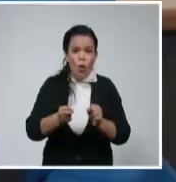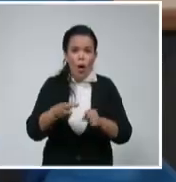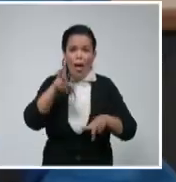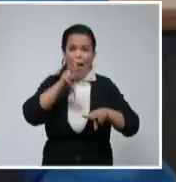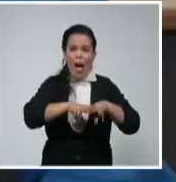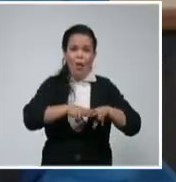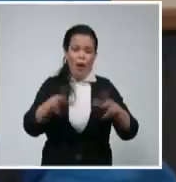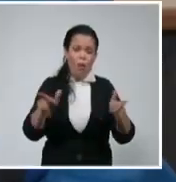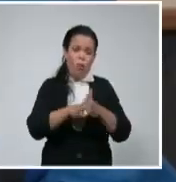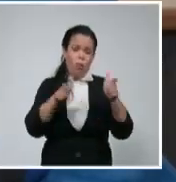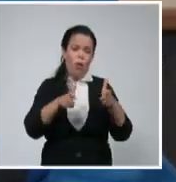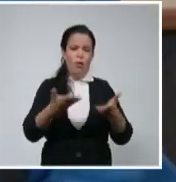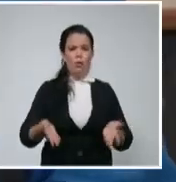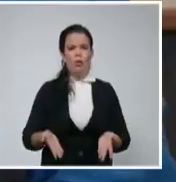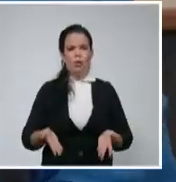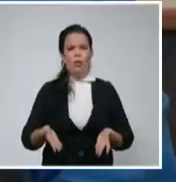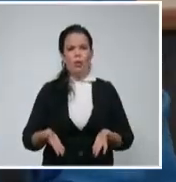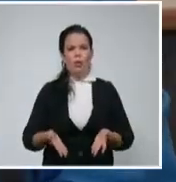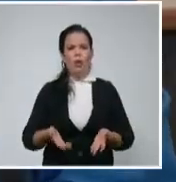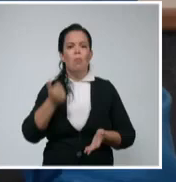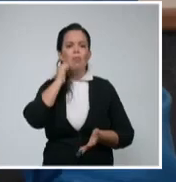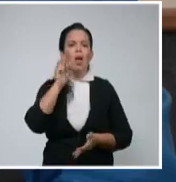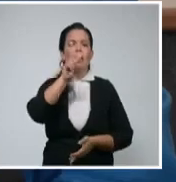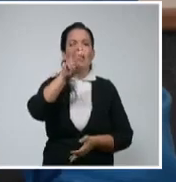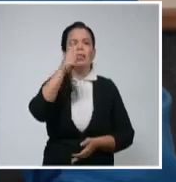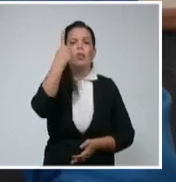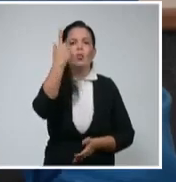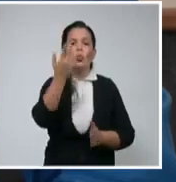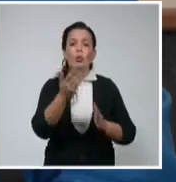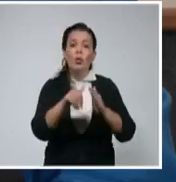Ustedes, 588 casos, hace más de 21 días que no los tenemos.